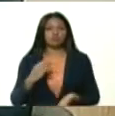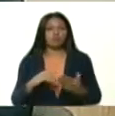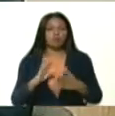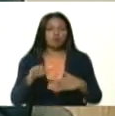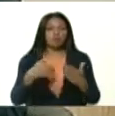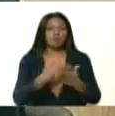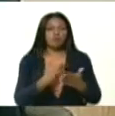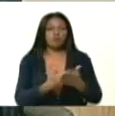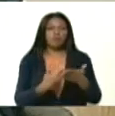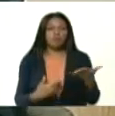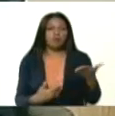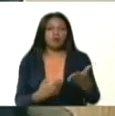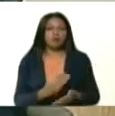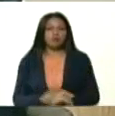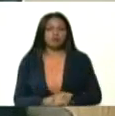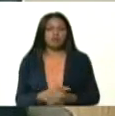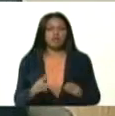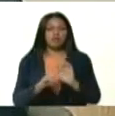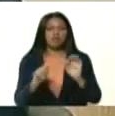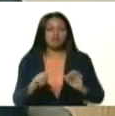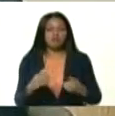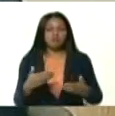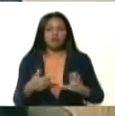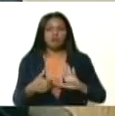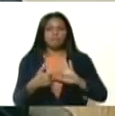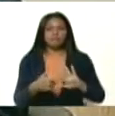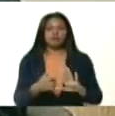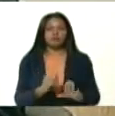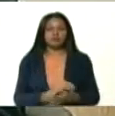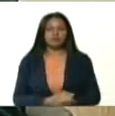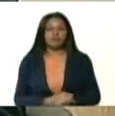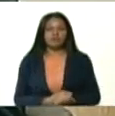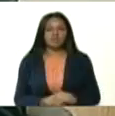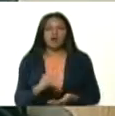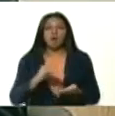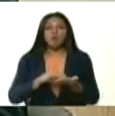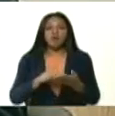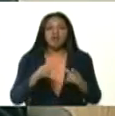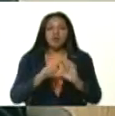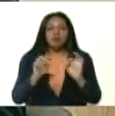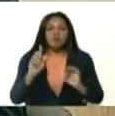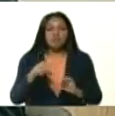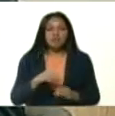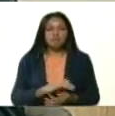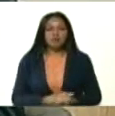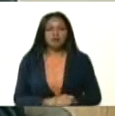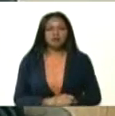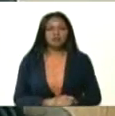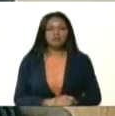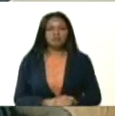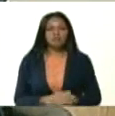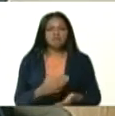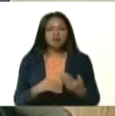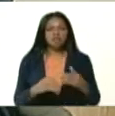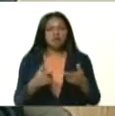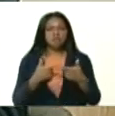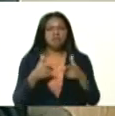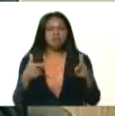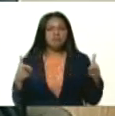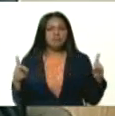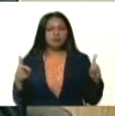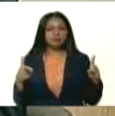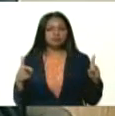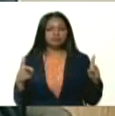propuesta que yo le hice llegar a usted, donde establecemos concretamente que vamos a ampliar